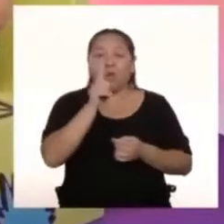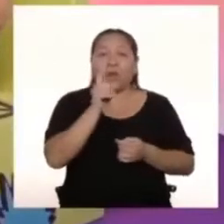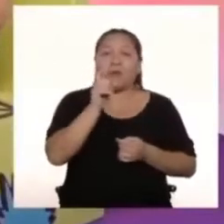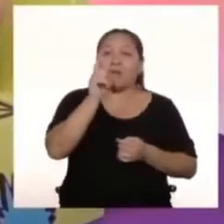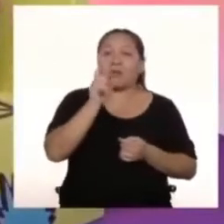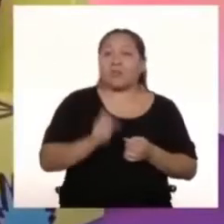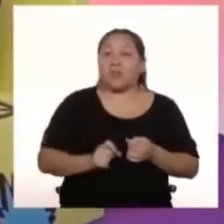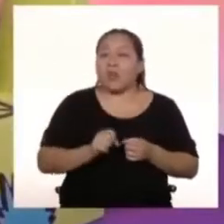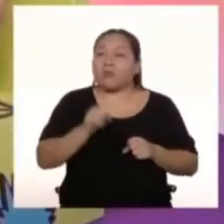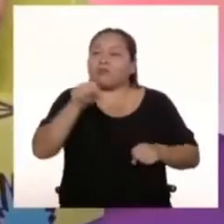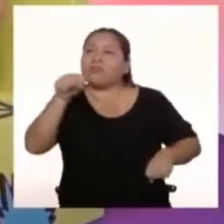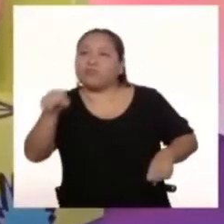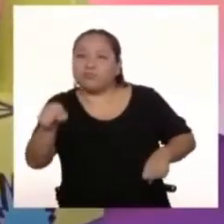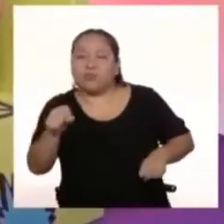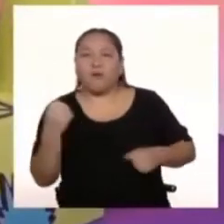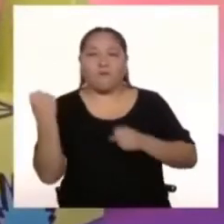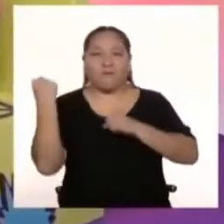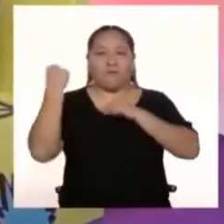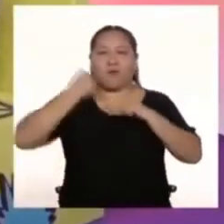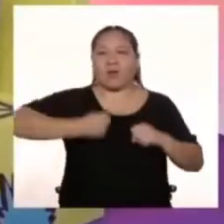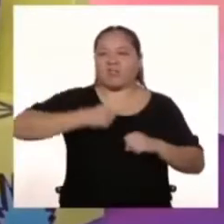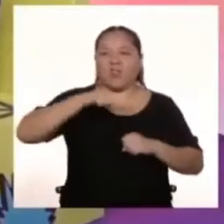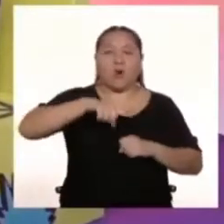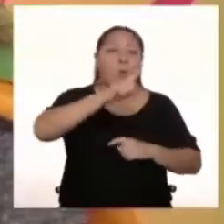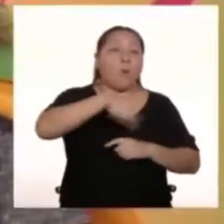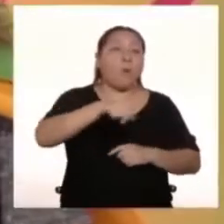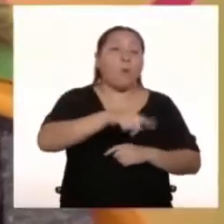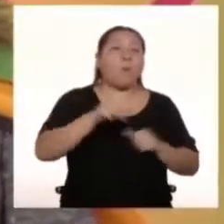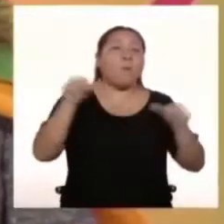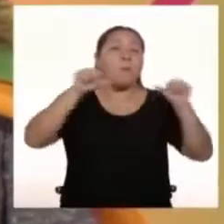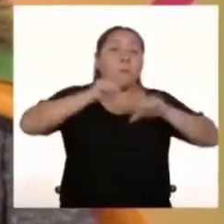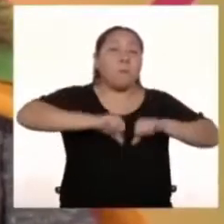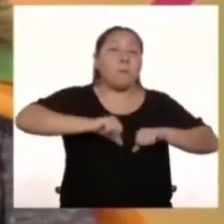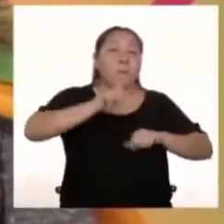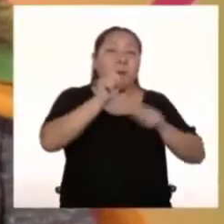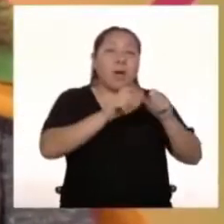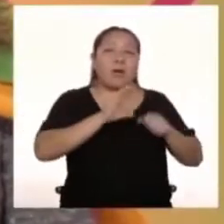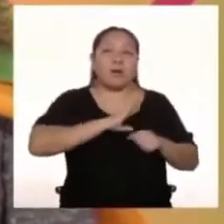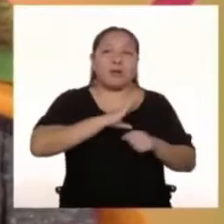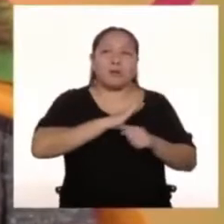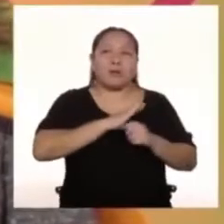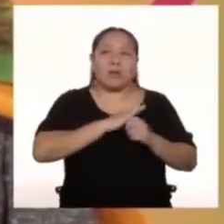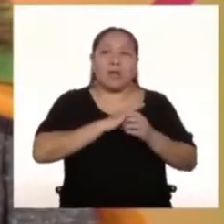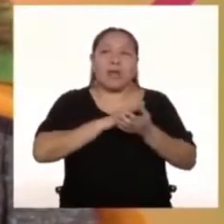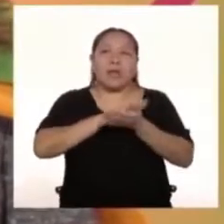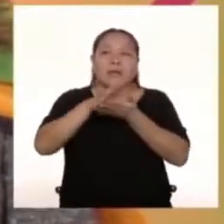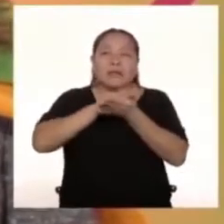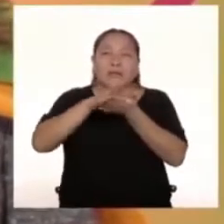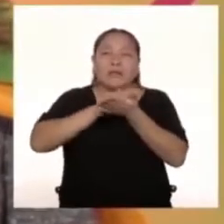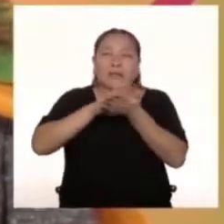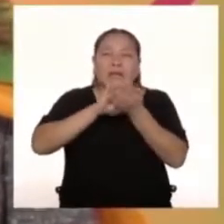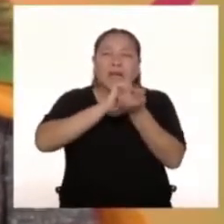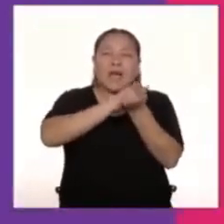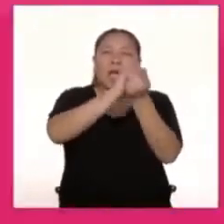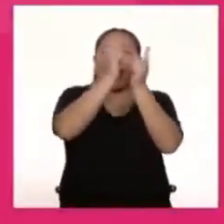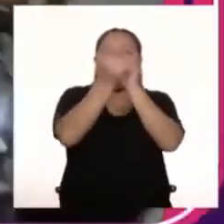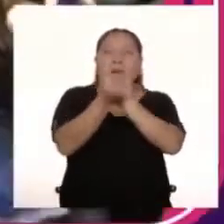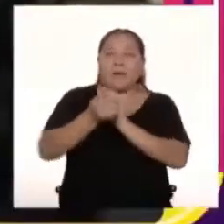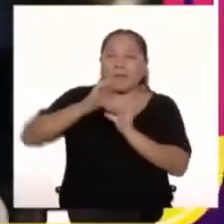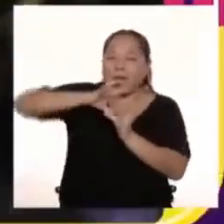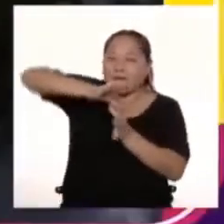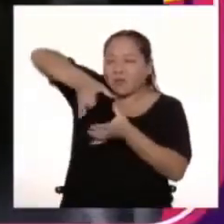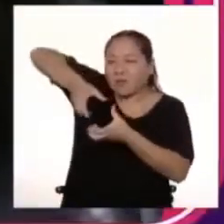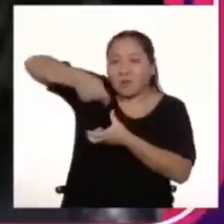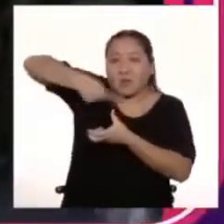un villano O un ente Super poderoso Este Resetea Todo el universo Y entonces Eso le permite A